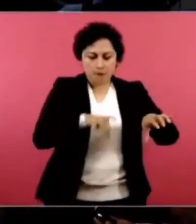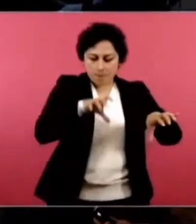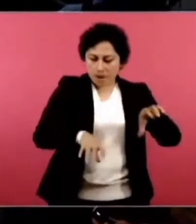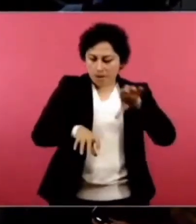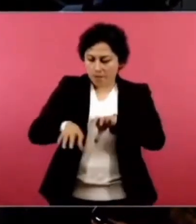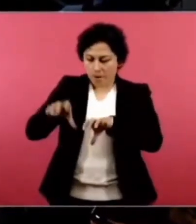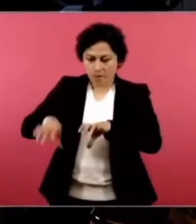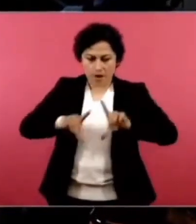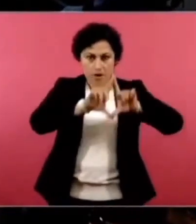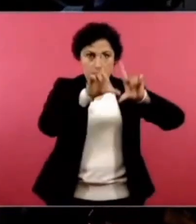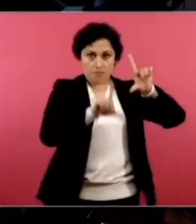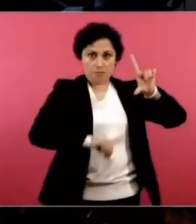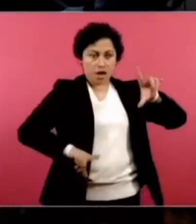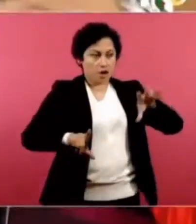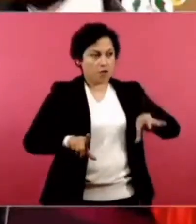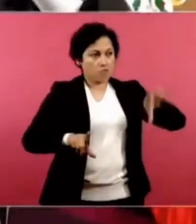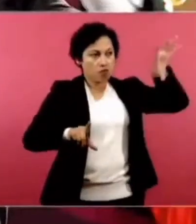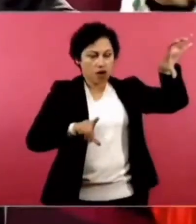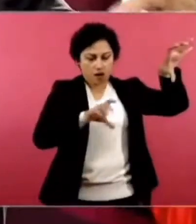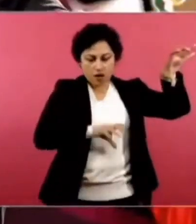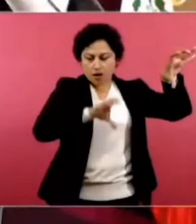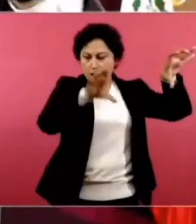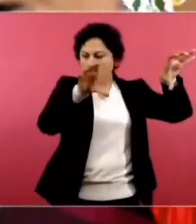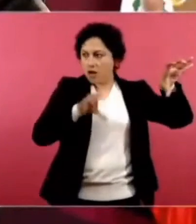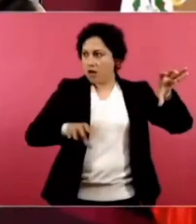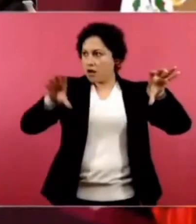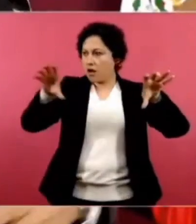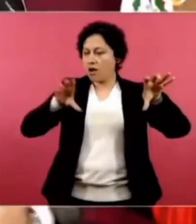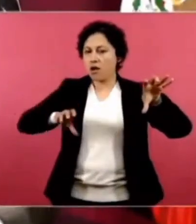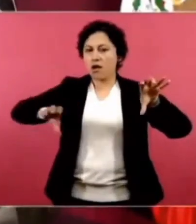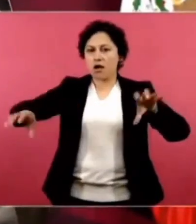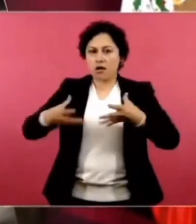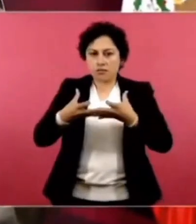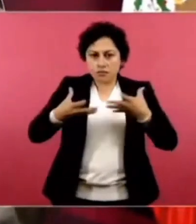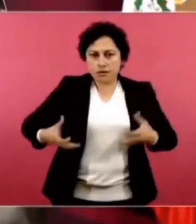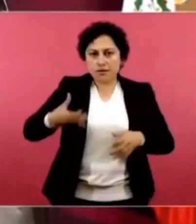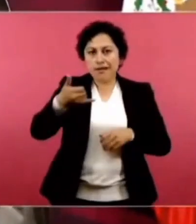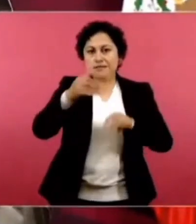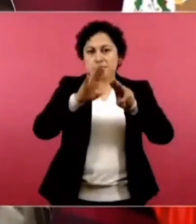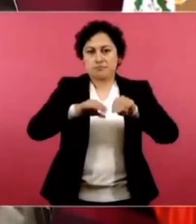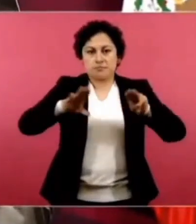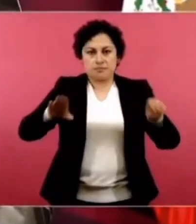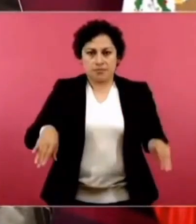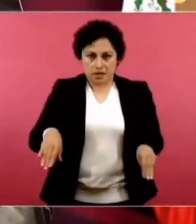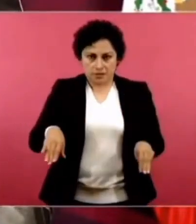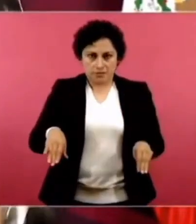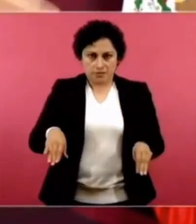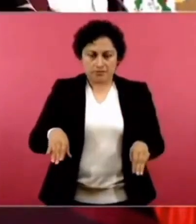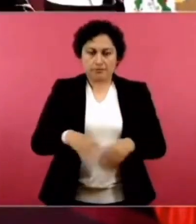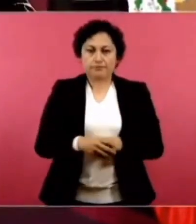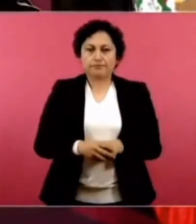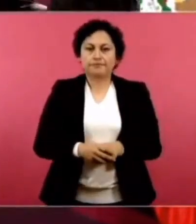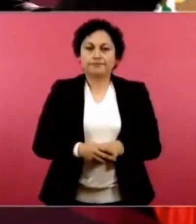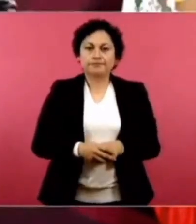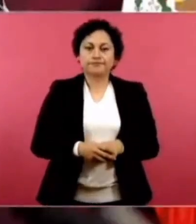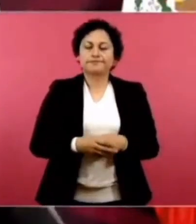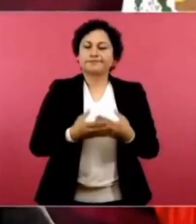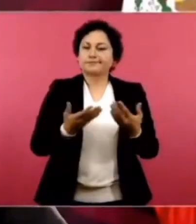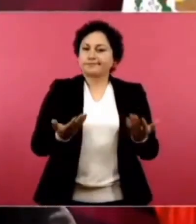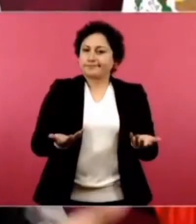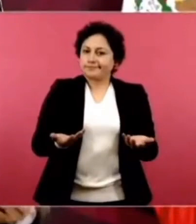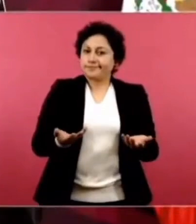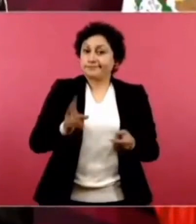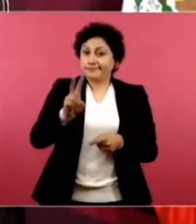superficies para la explotación en tierra o en mar del petróleo y vendieron